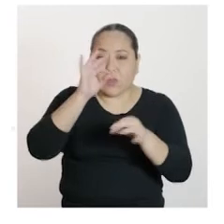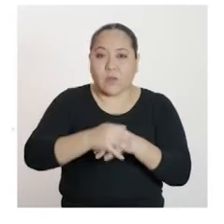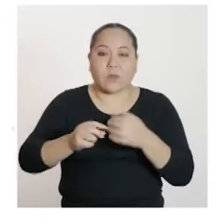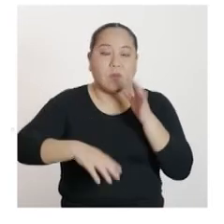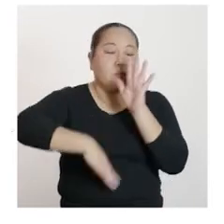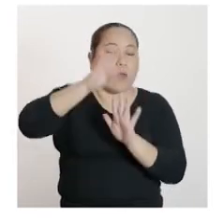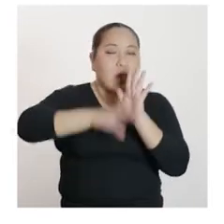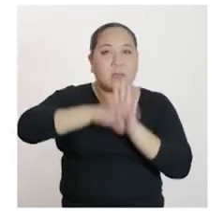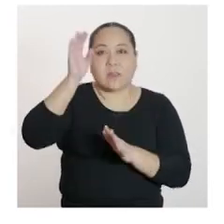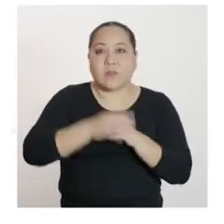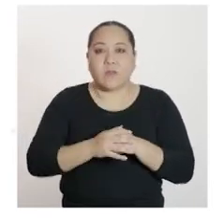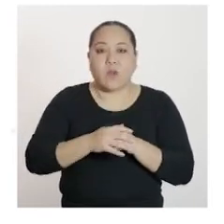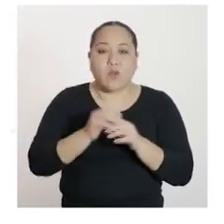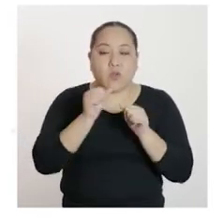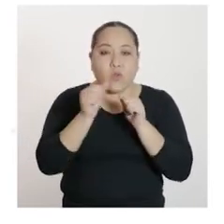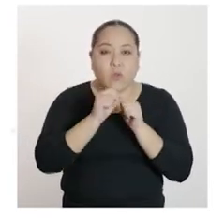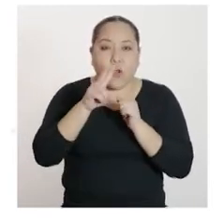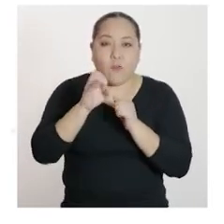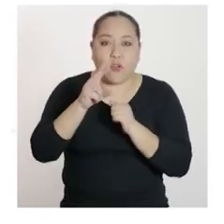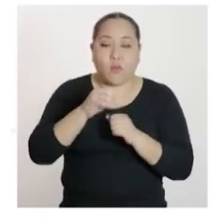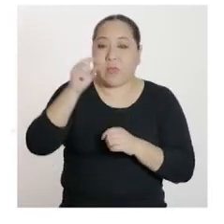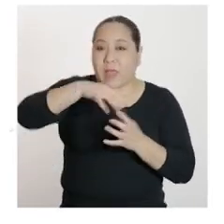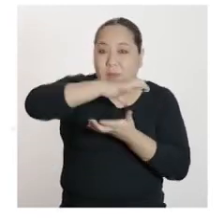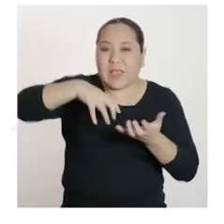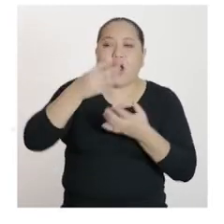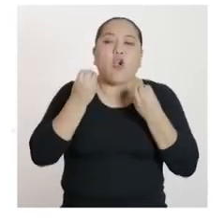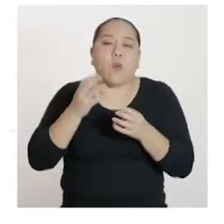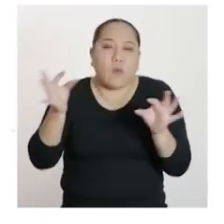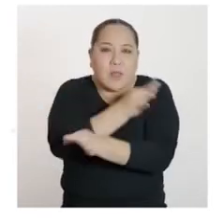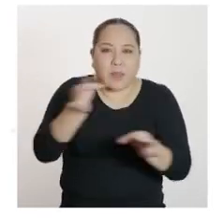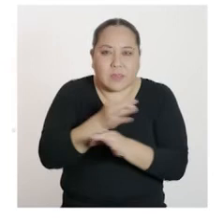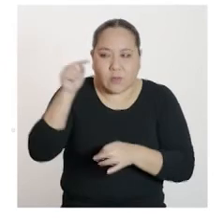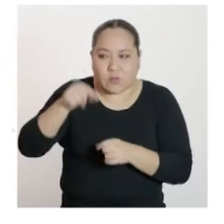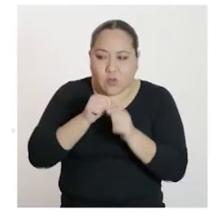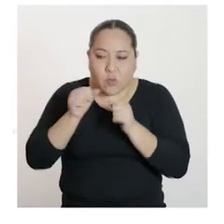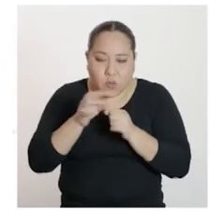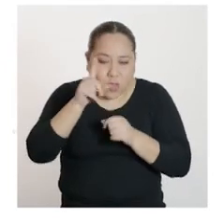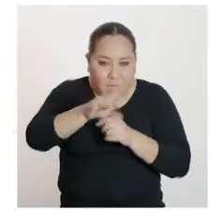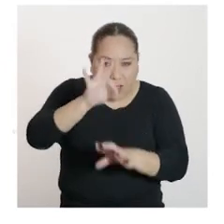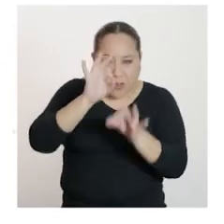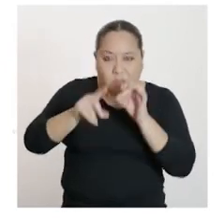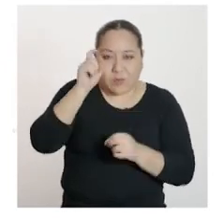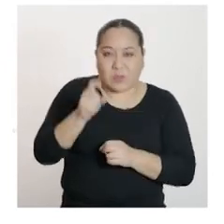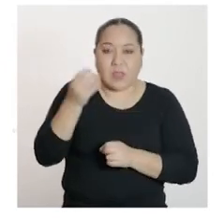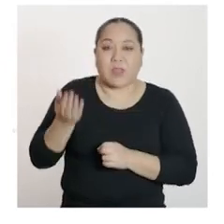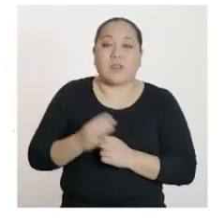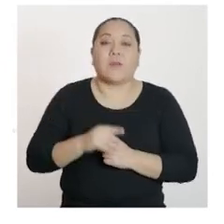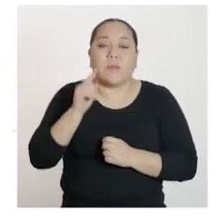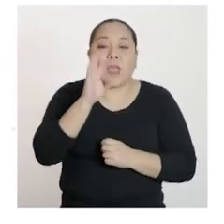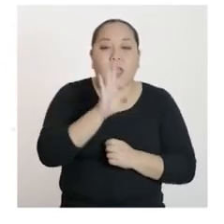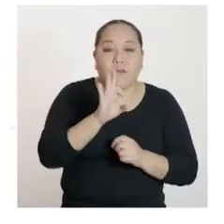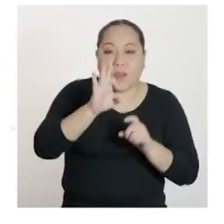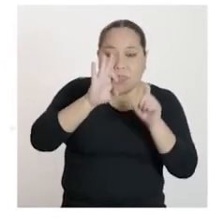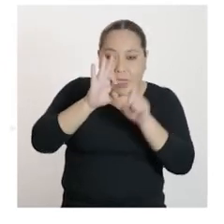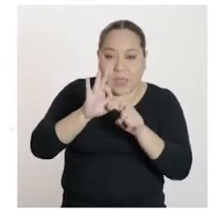volumen de la mezcla. Para ello, reemplazamos el valor hallado de X en la función F de